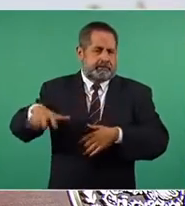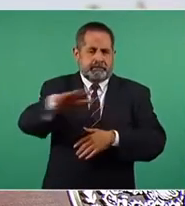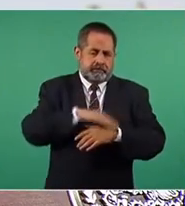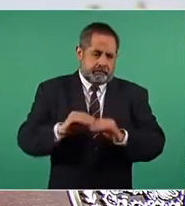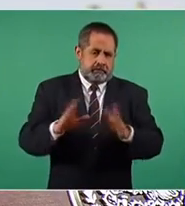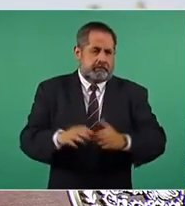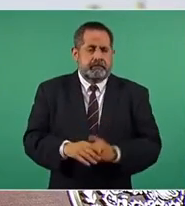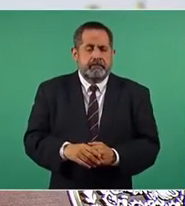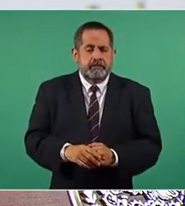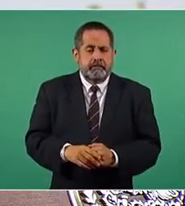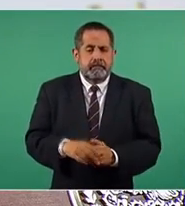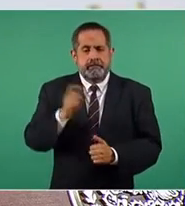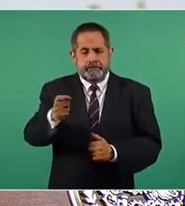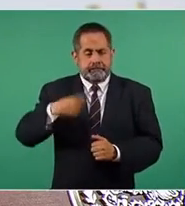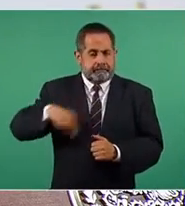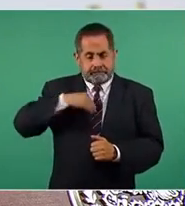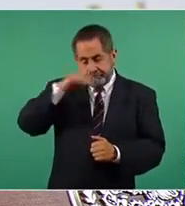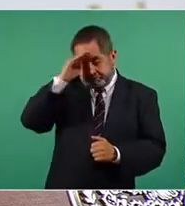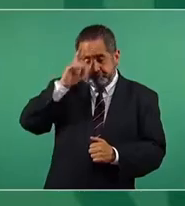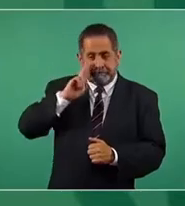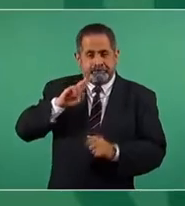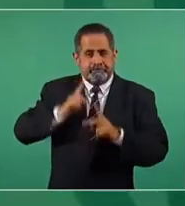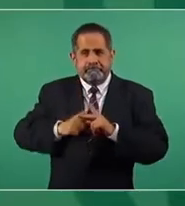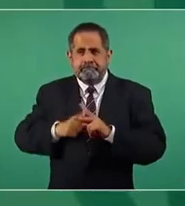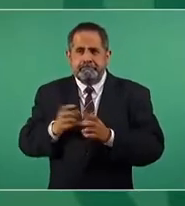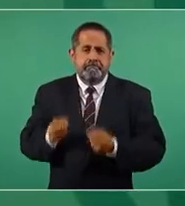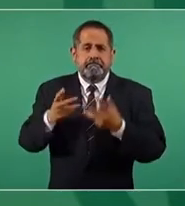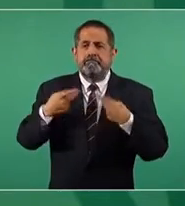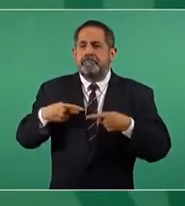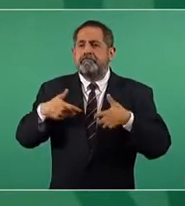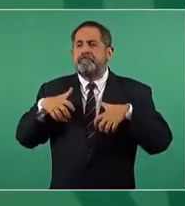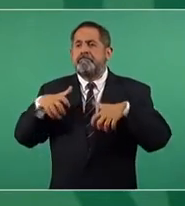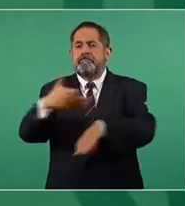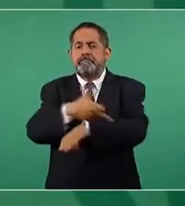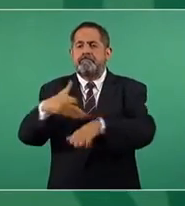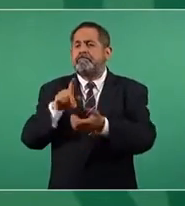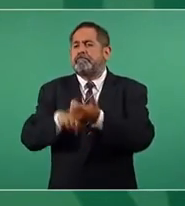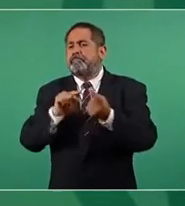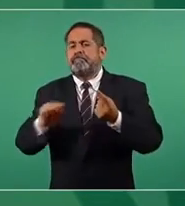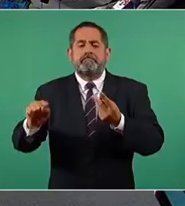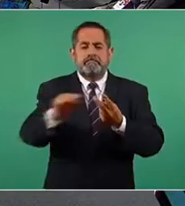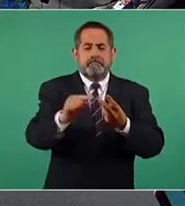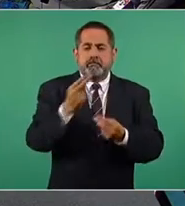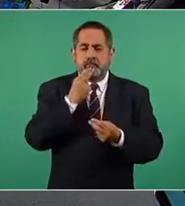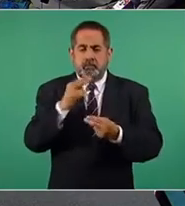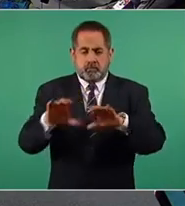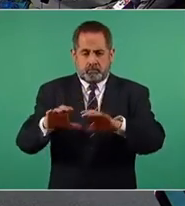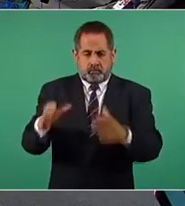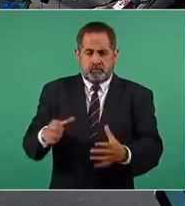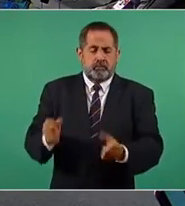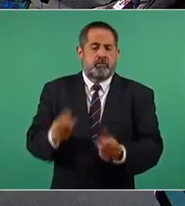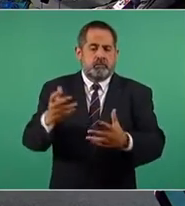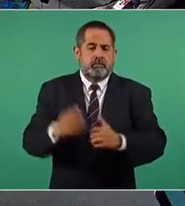Claro, estamos analizando el porcentaje de familias que utilizan cilindro, o sea, estamos